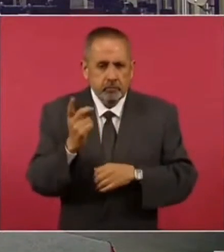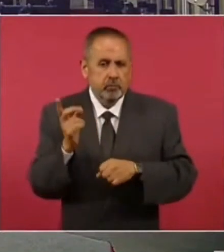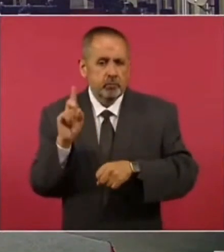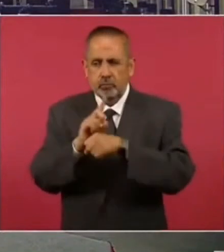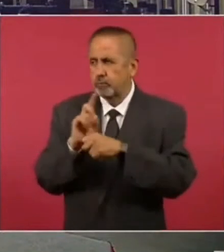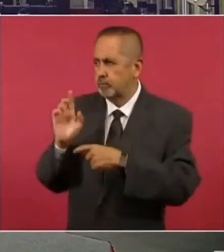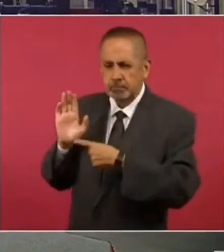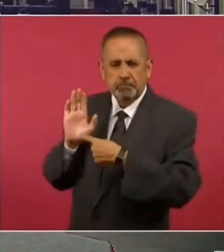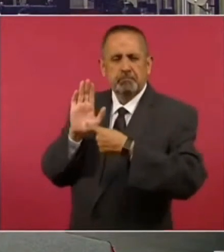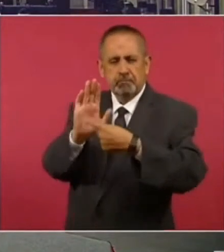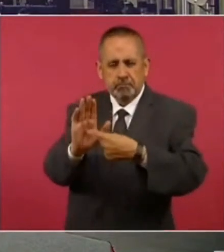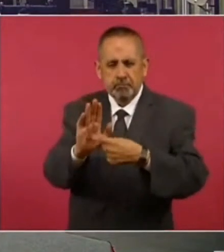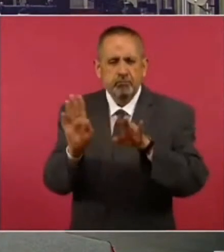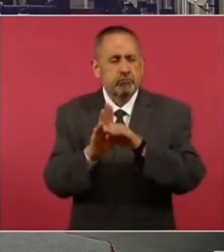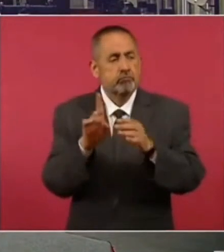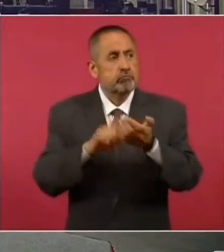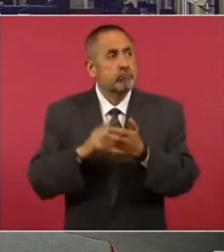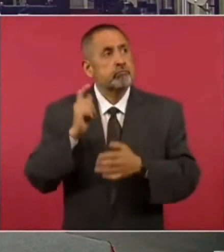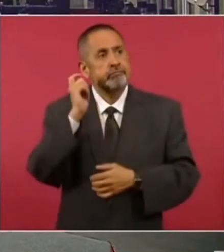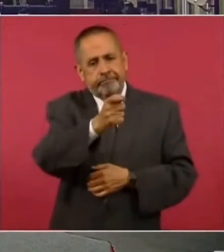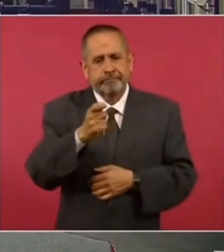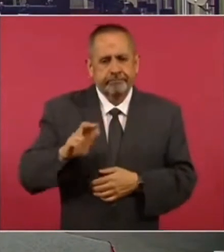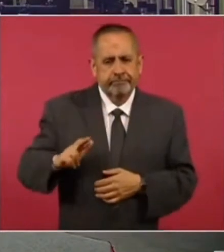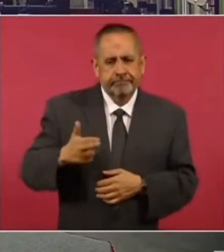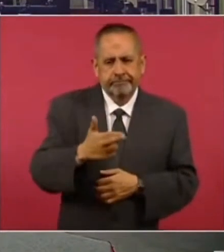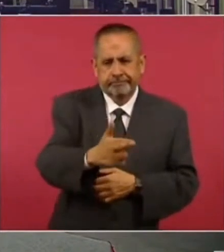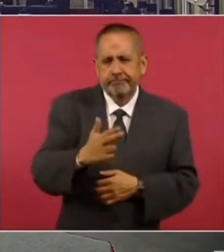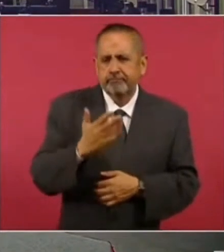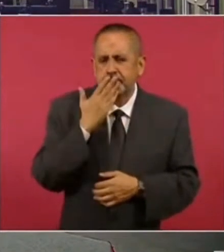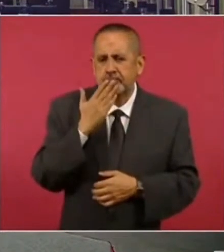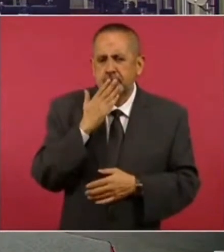presentar aquí el avance que se tiene.